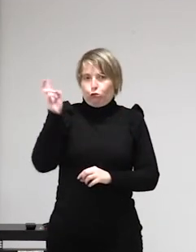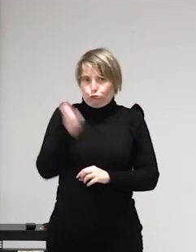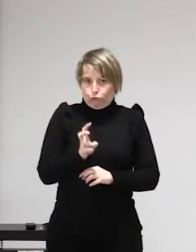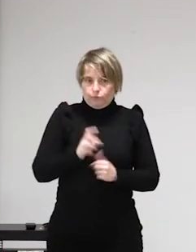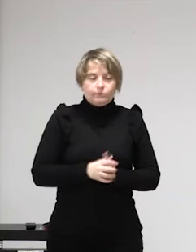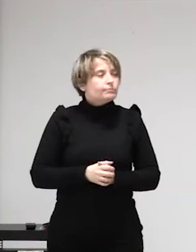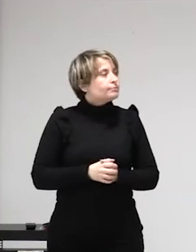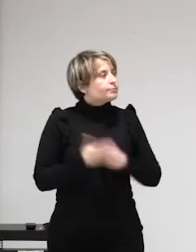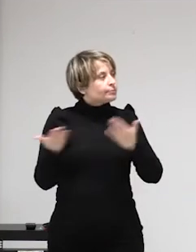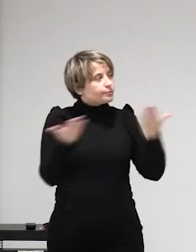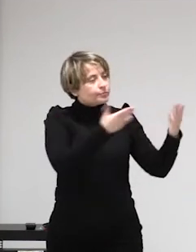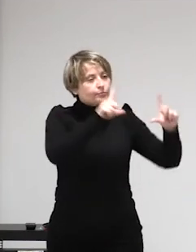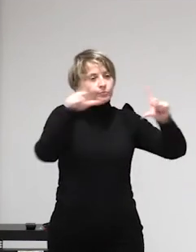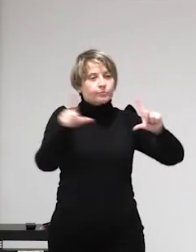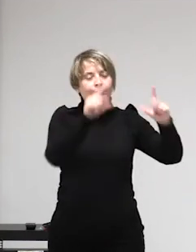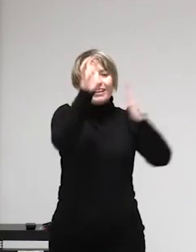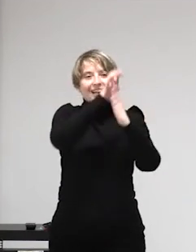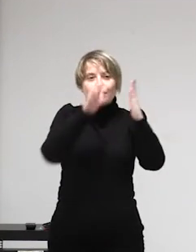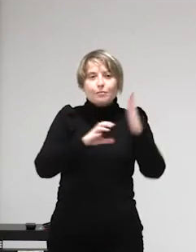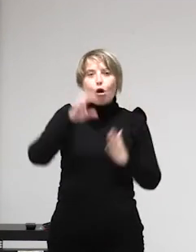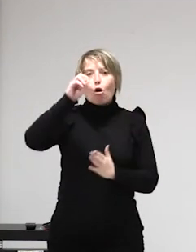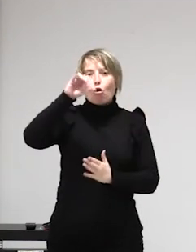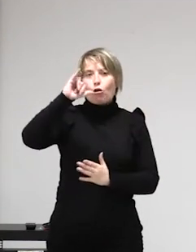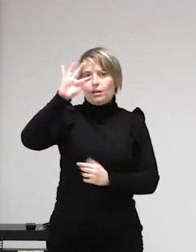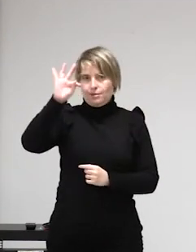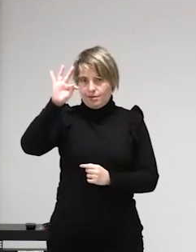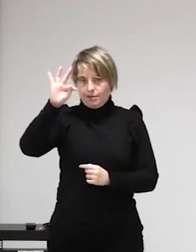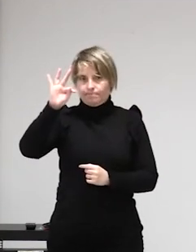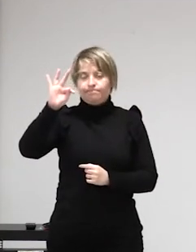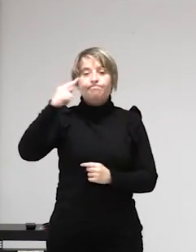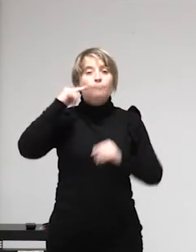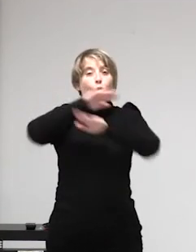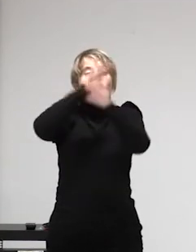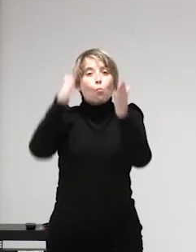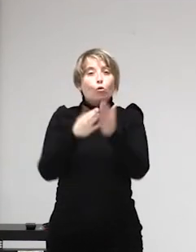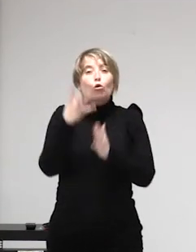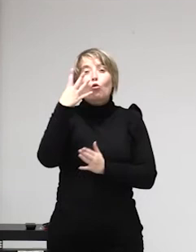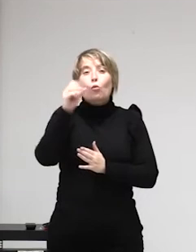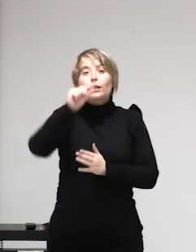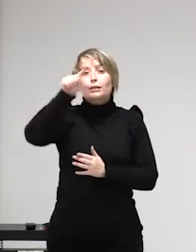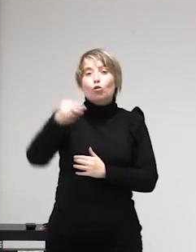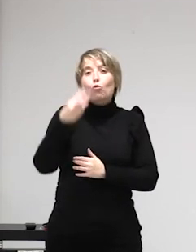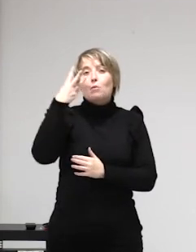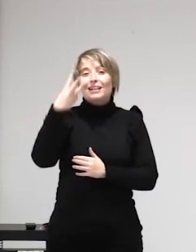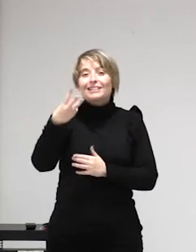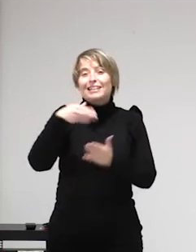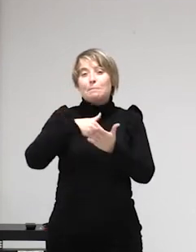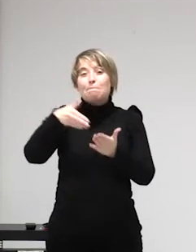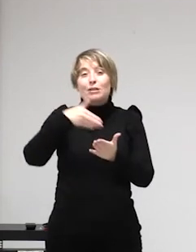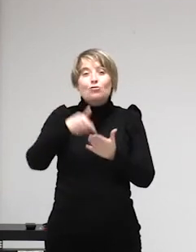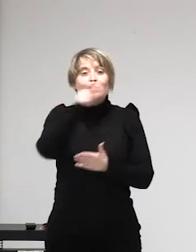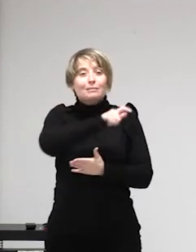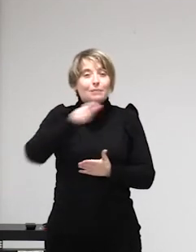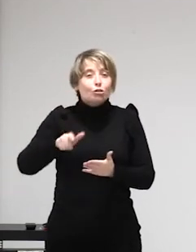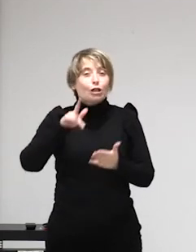¿vale? fue un error la voz de Galicia cogió esta noticia de Spiegel y la tradujo parcialmente